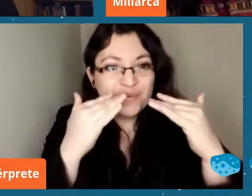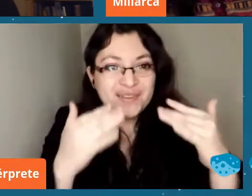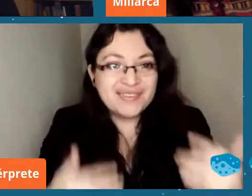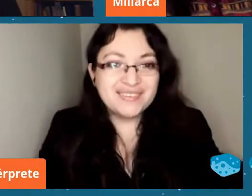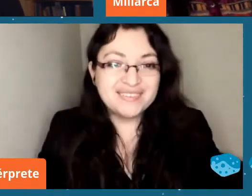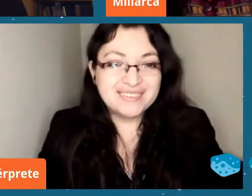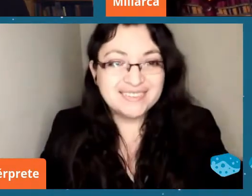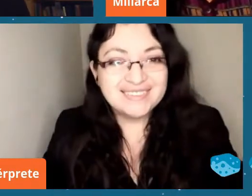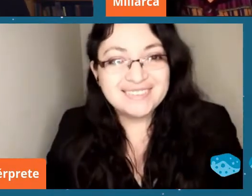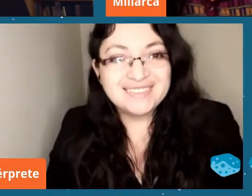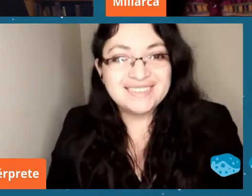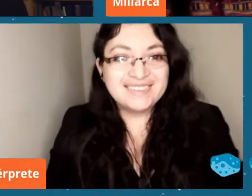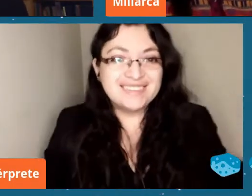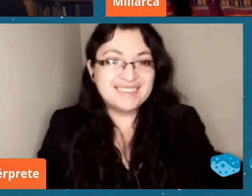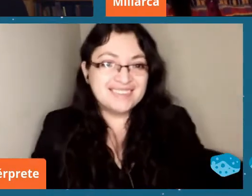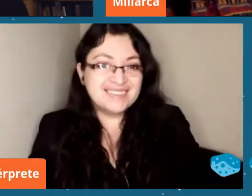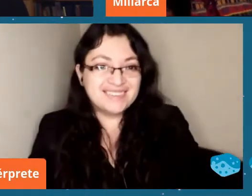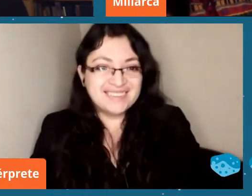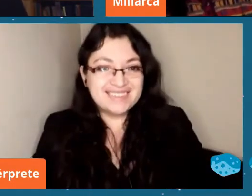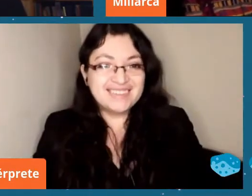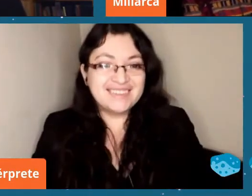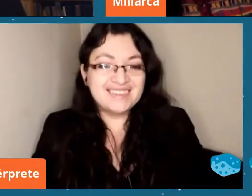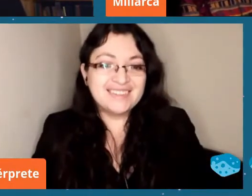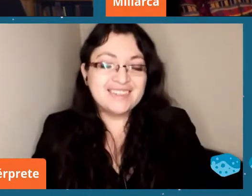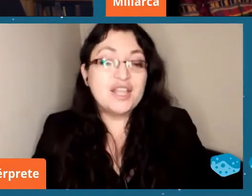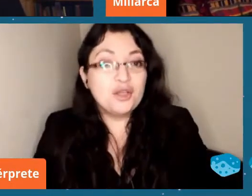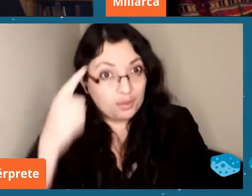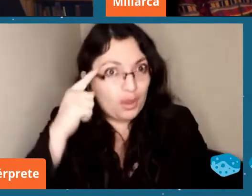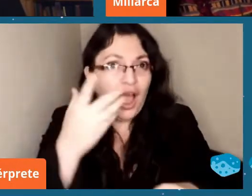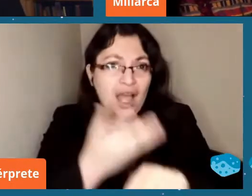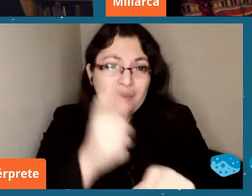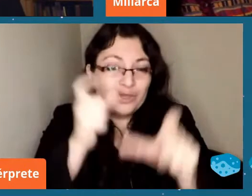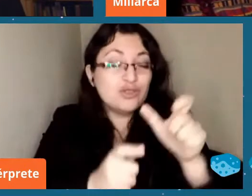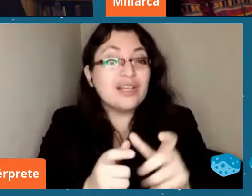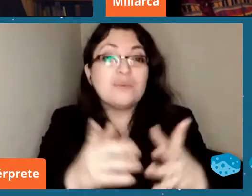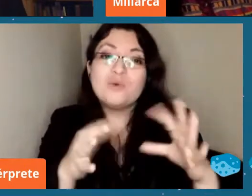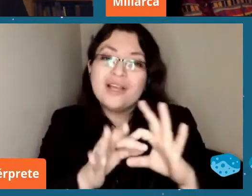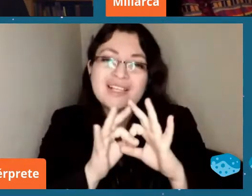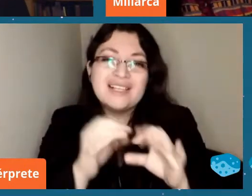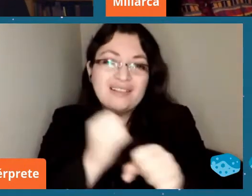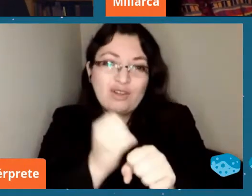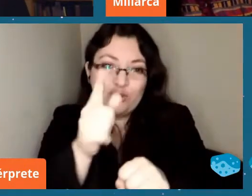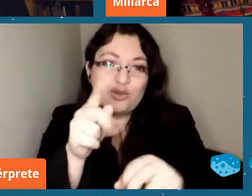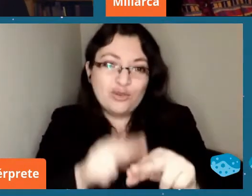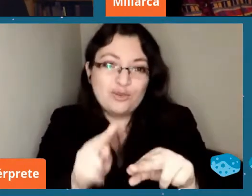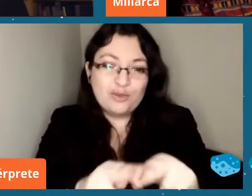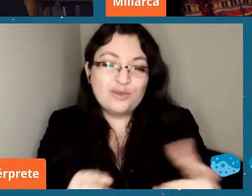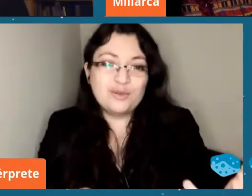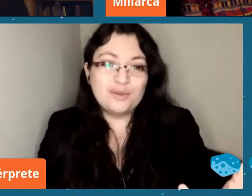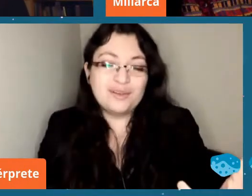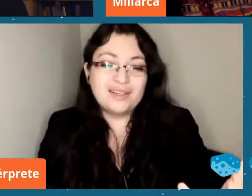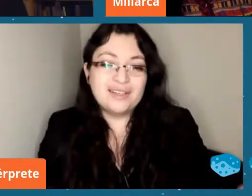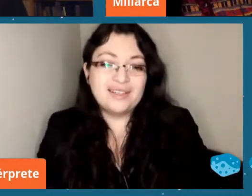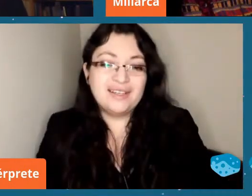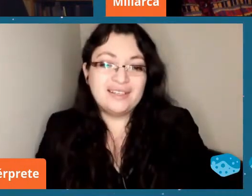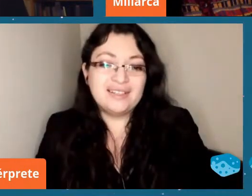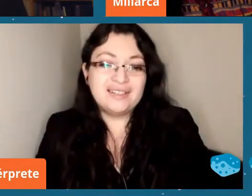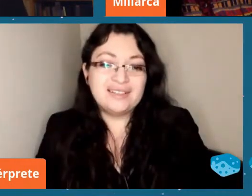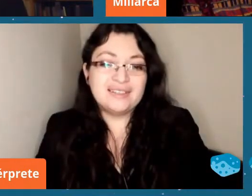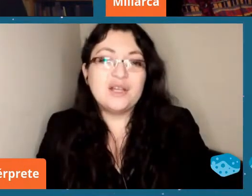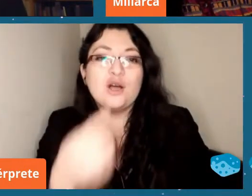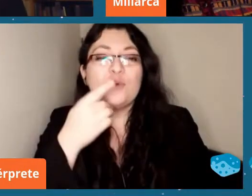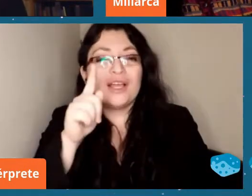no no pero hay gente que está muy agradecida del trabajo que tú haces porque como eres la